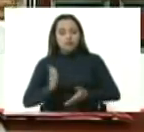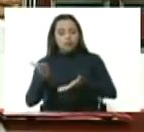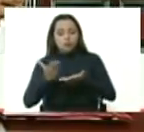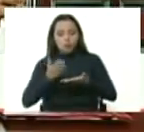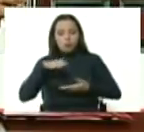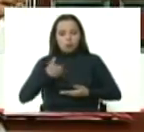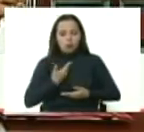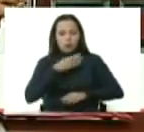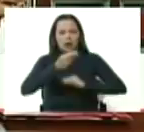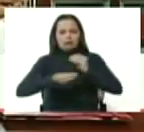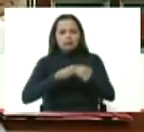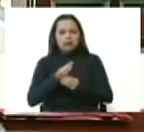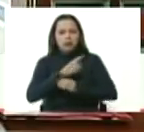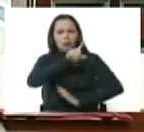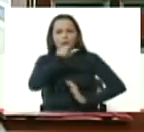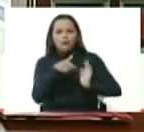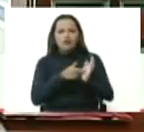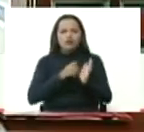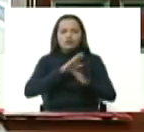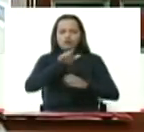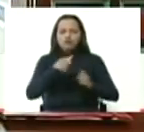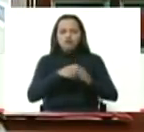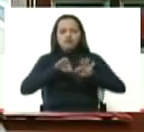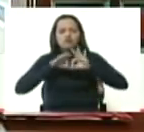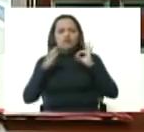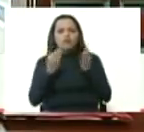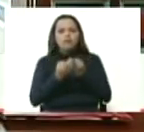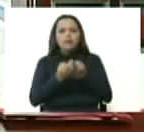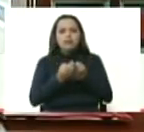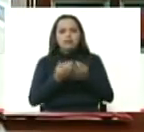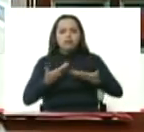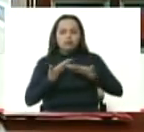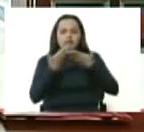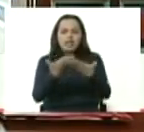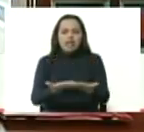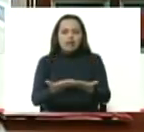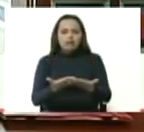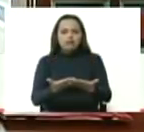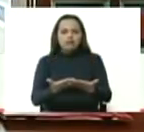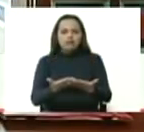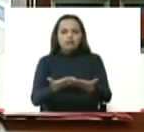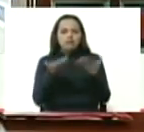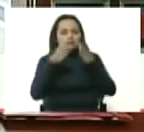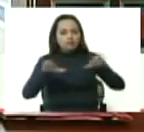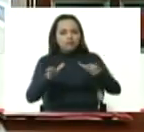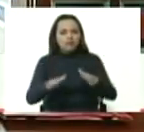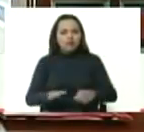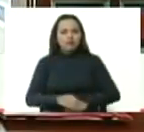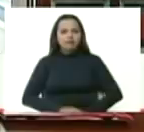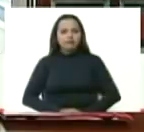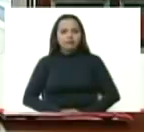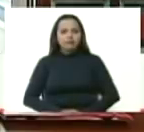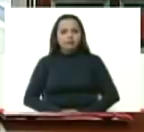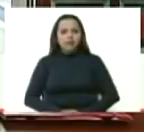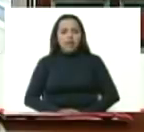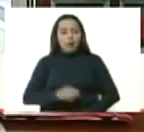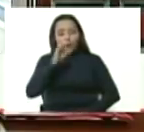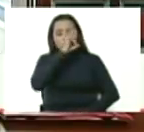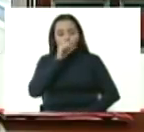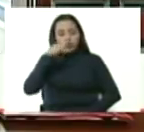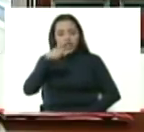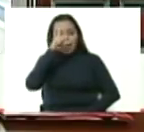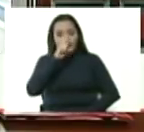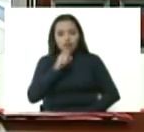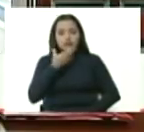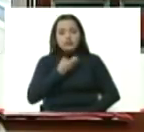alcanzó completico para todos los clas, todas las familias como regalo de San Nicolás. El pernil de este año diciembre